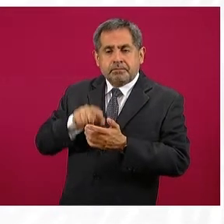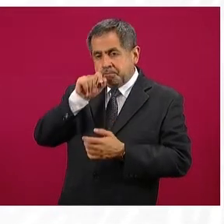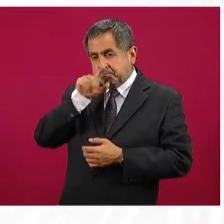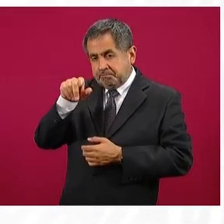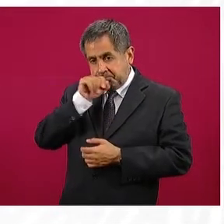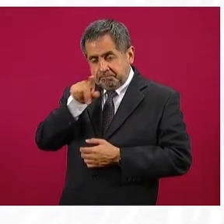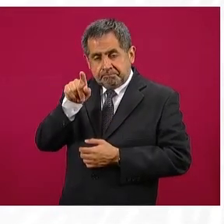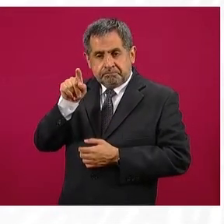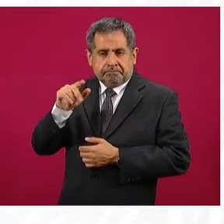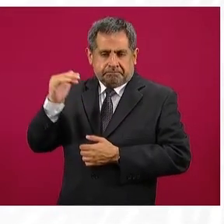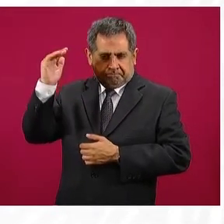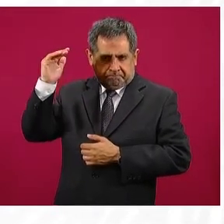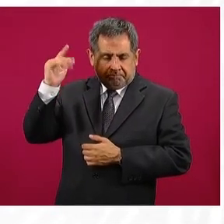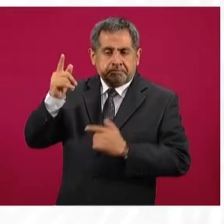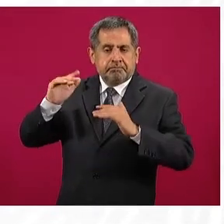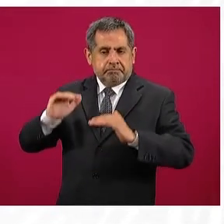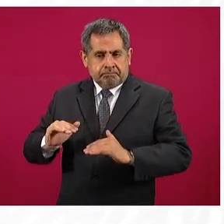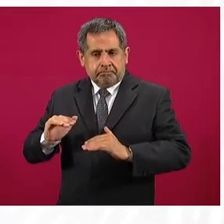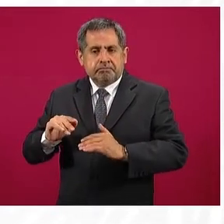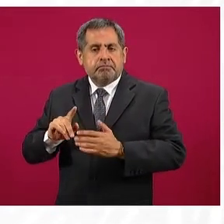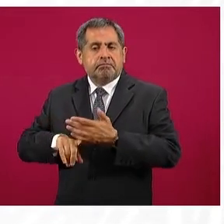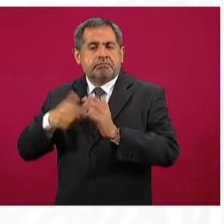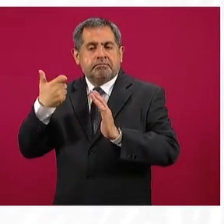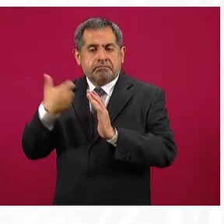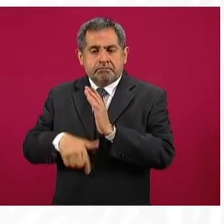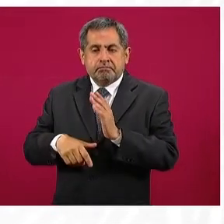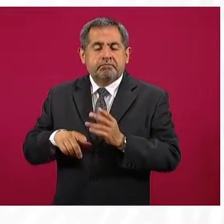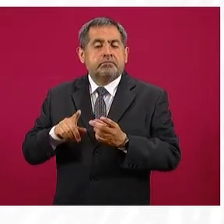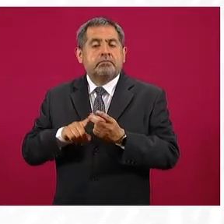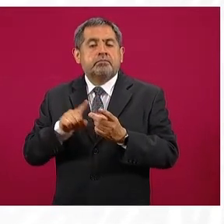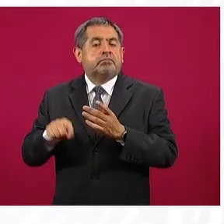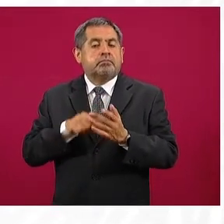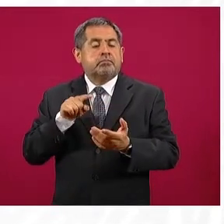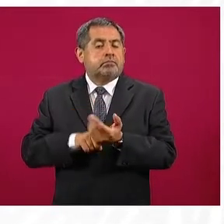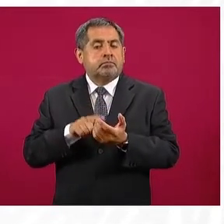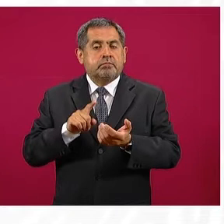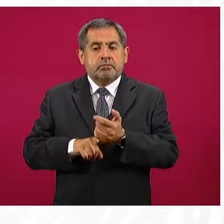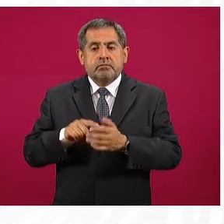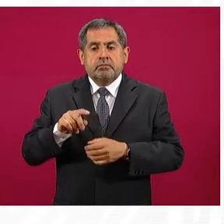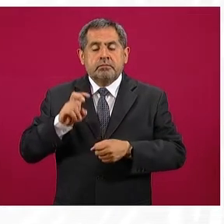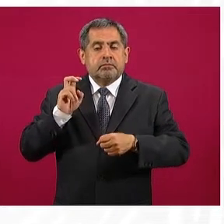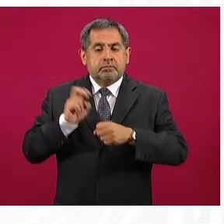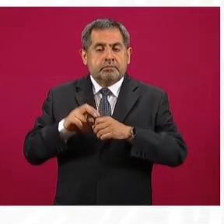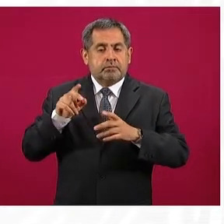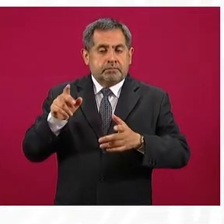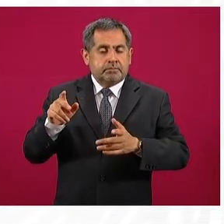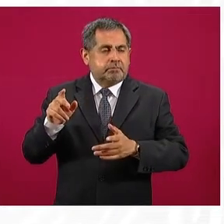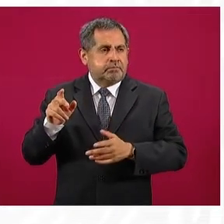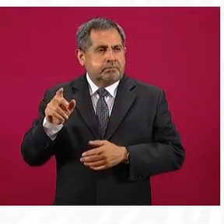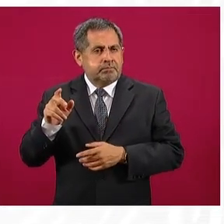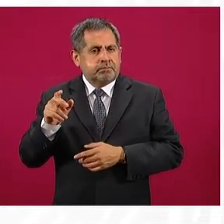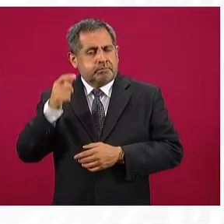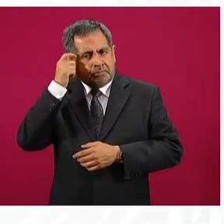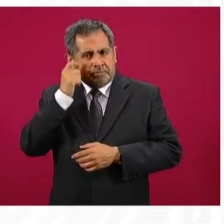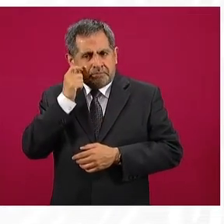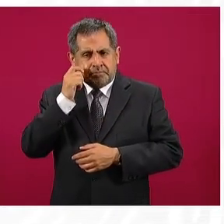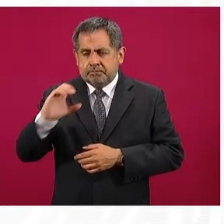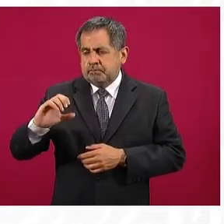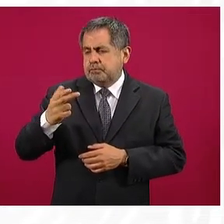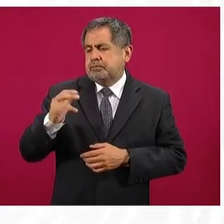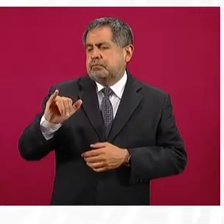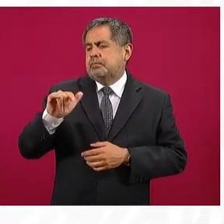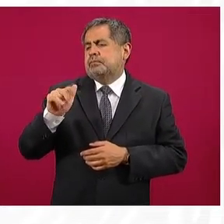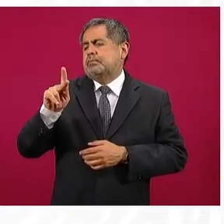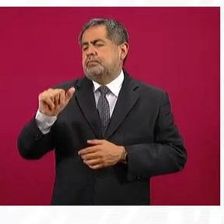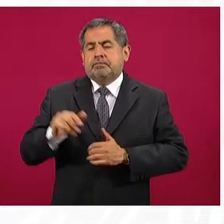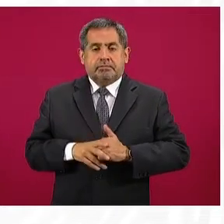Jalisco, franquicia Pemex. Y 20.47 franquicia BP en Chilapa de Álvarez, Guerrero. Ustedes pueden ver